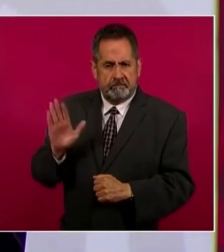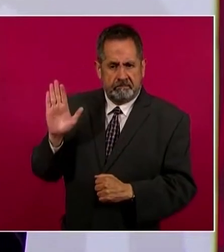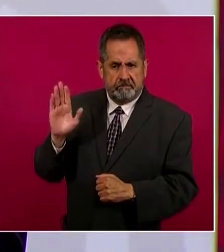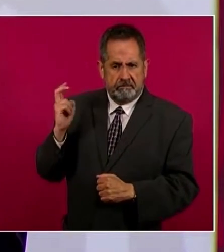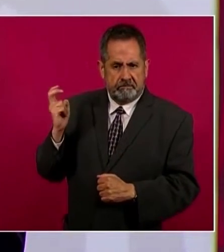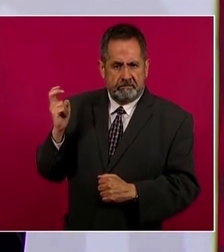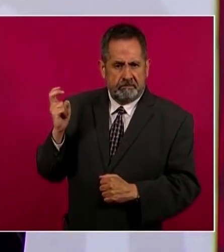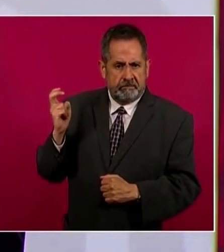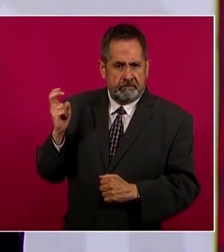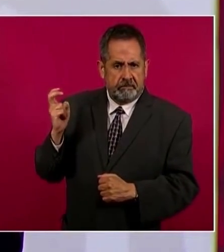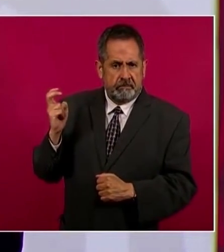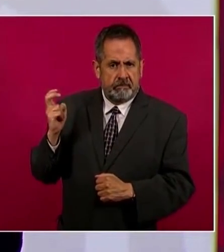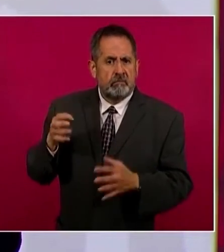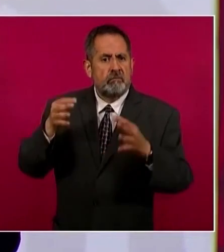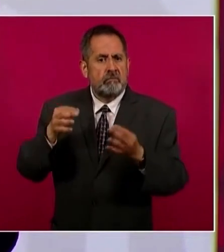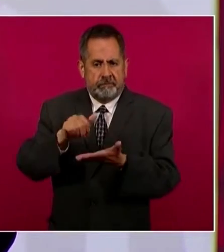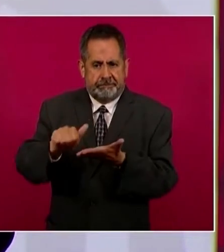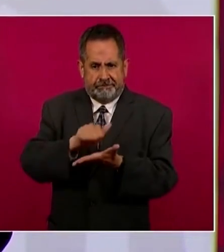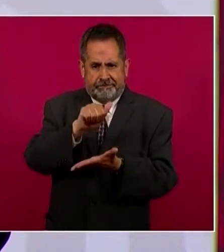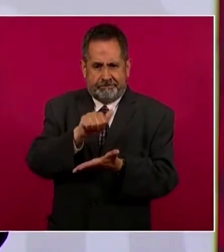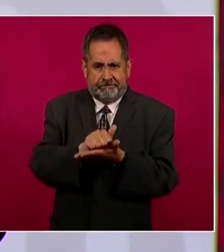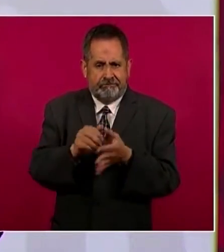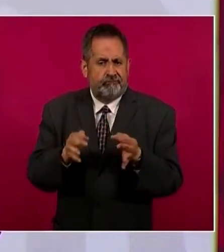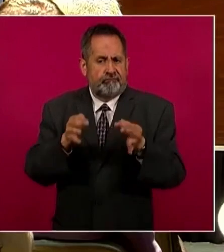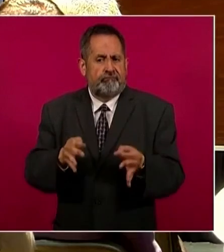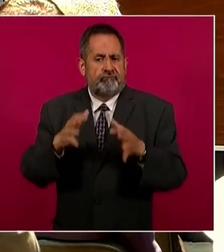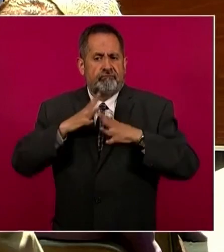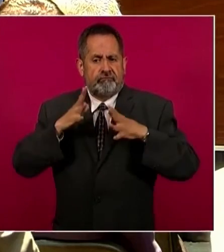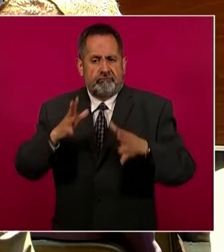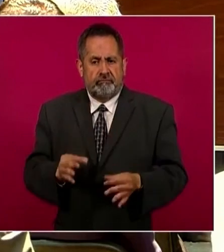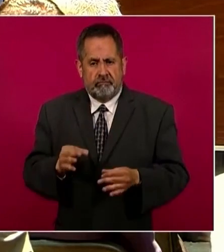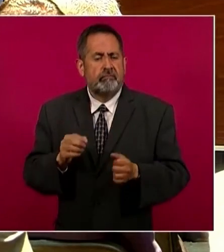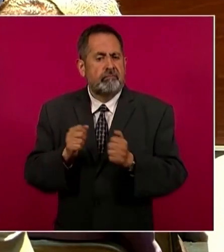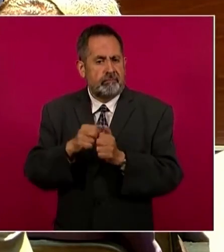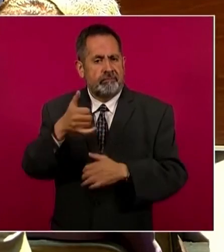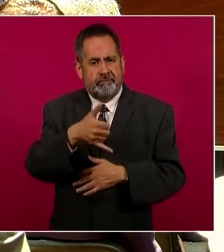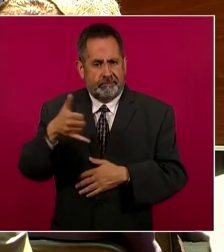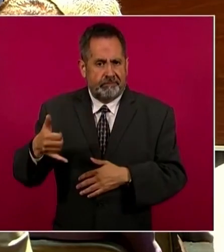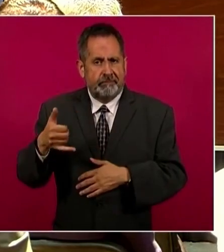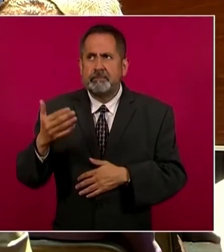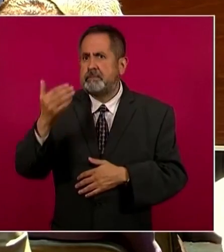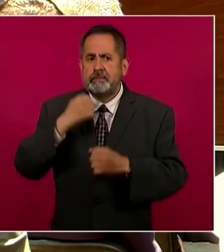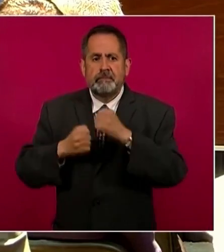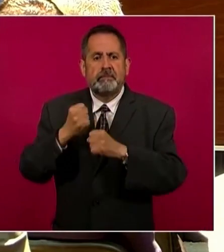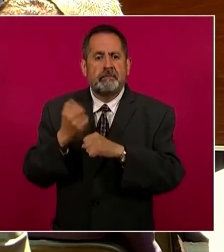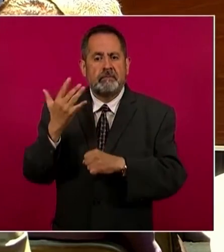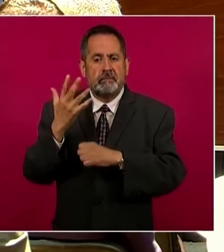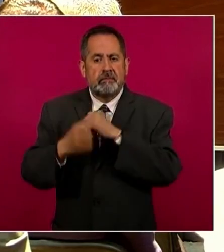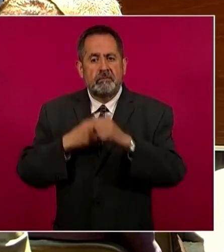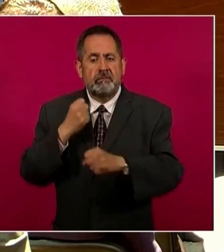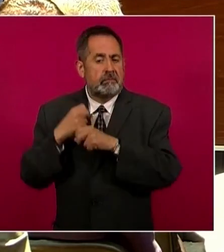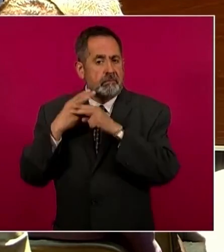un original del acta constitutiva del Infonavit de hace 50